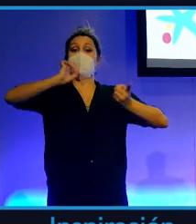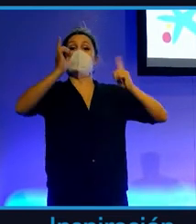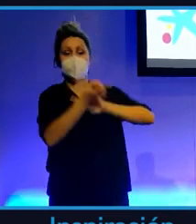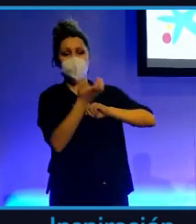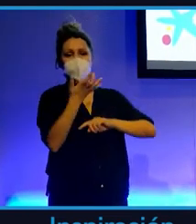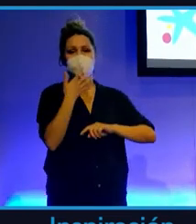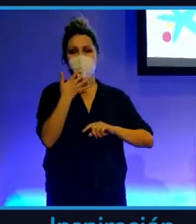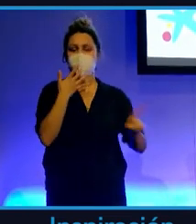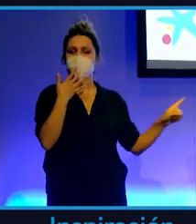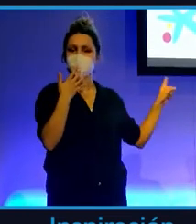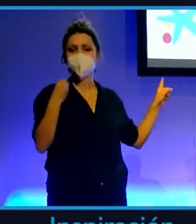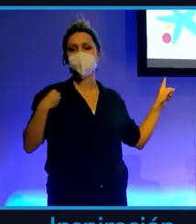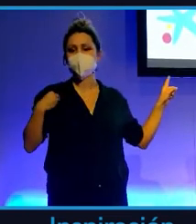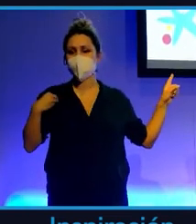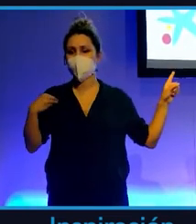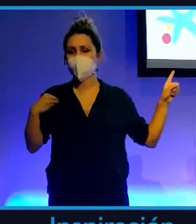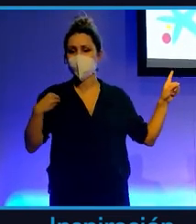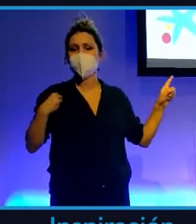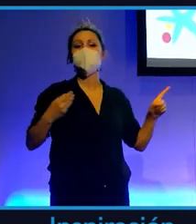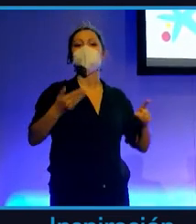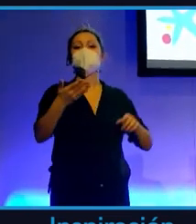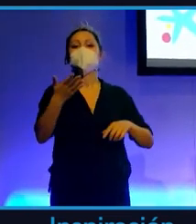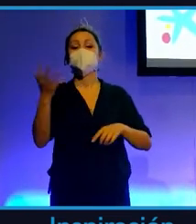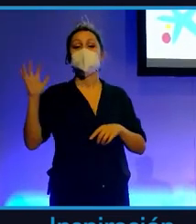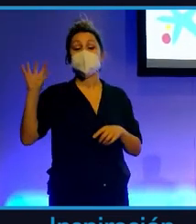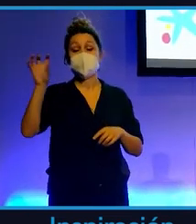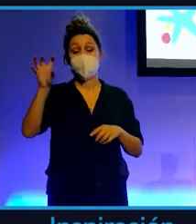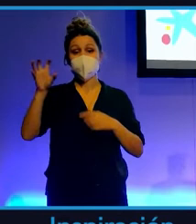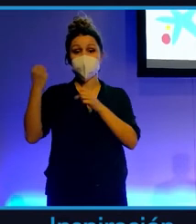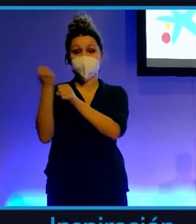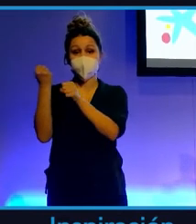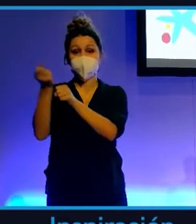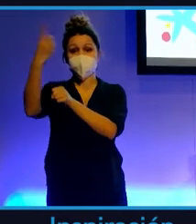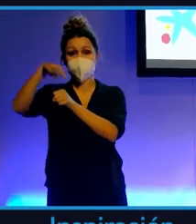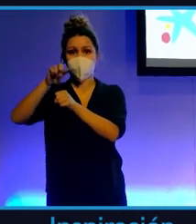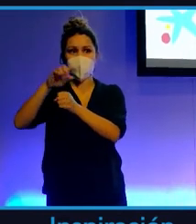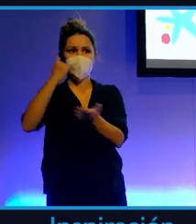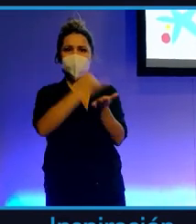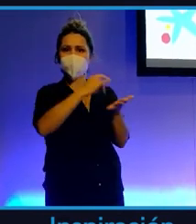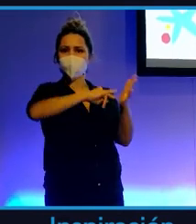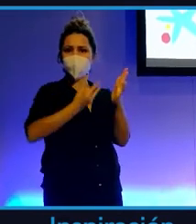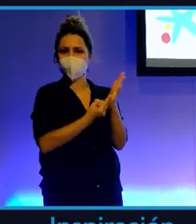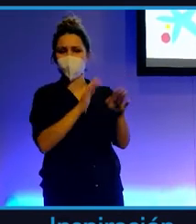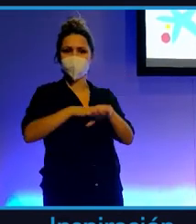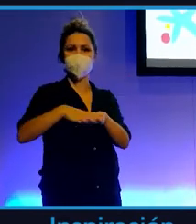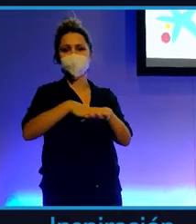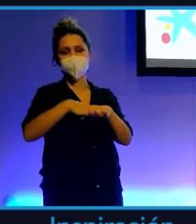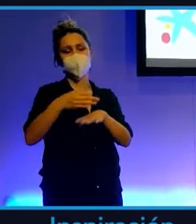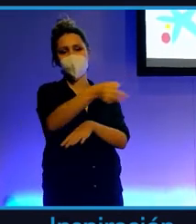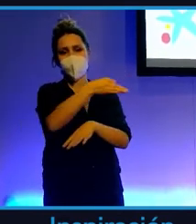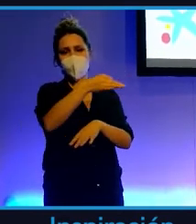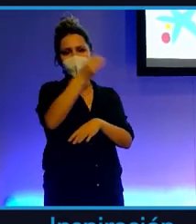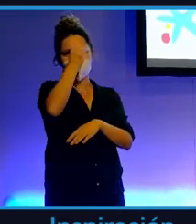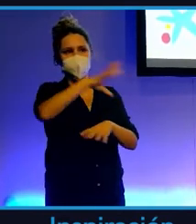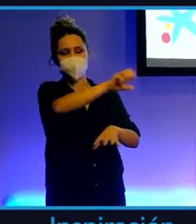ejemplo, nuestra Startup Ponies ya trabaja con CaixaBank para hacer un piloto de compraventa de criptomonedas. Pero por eso, porque es que han visto que ya